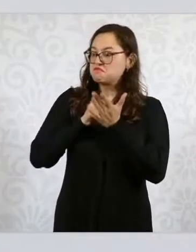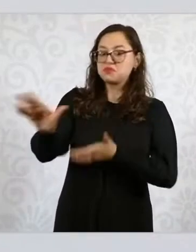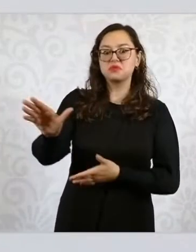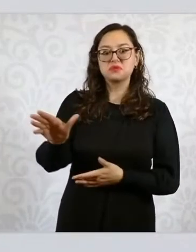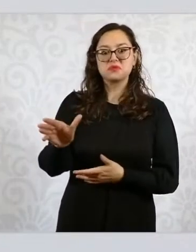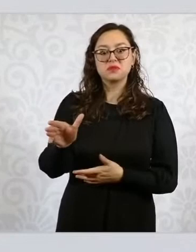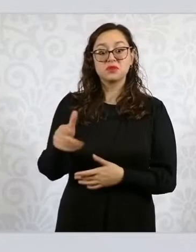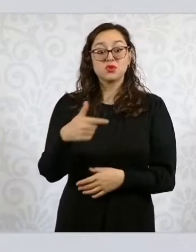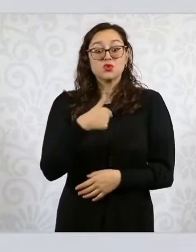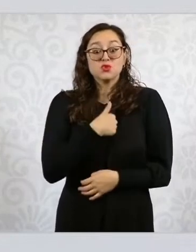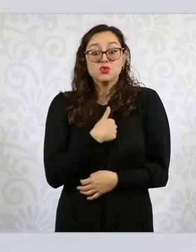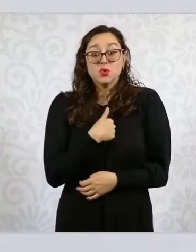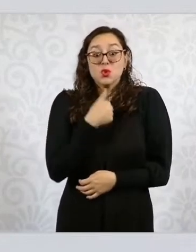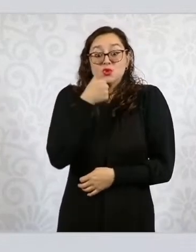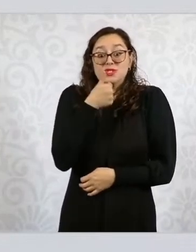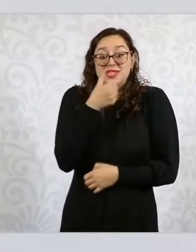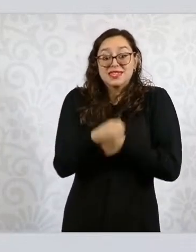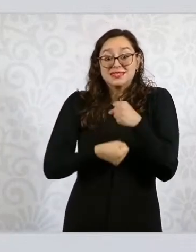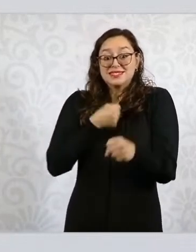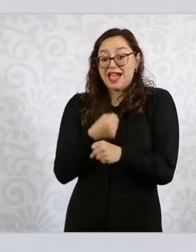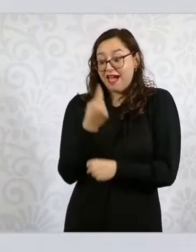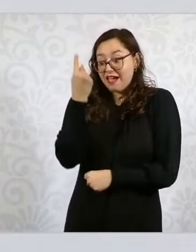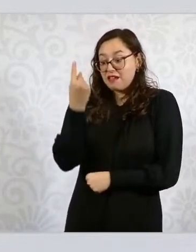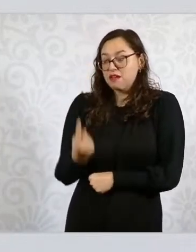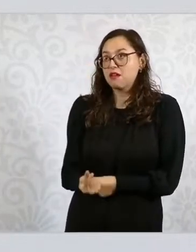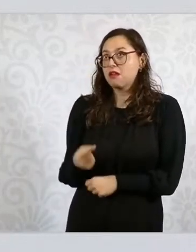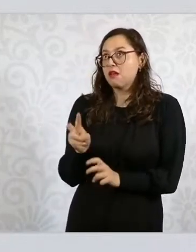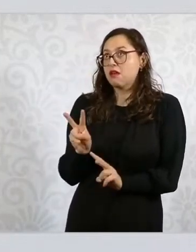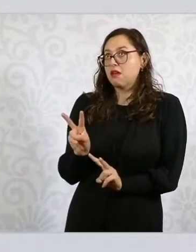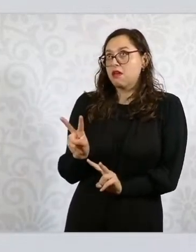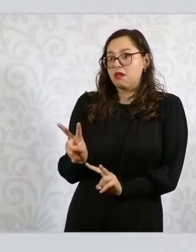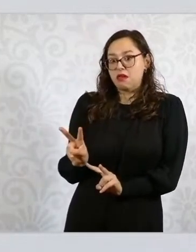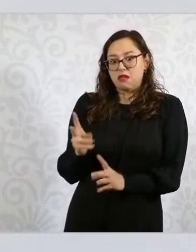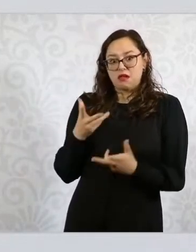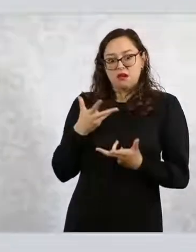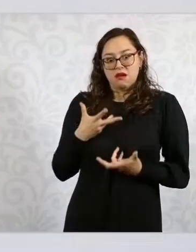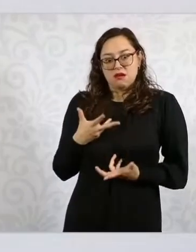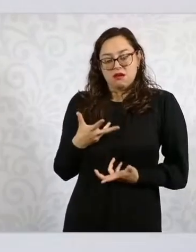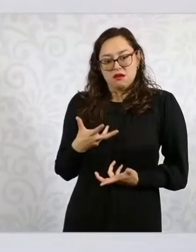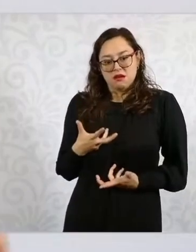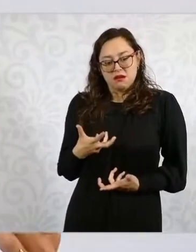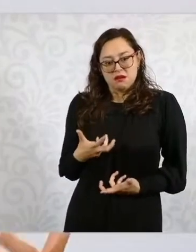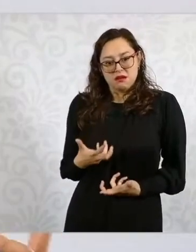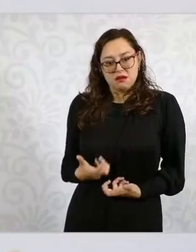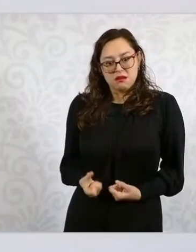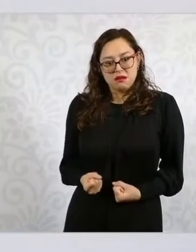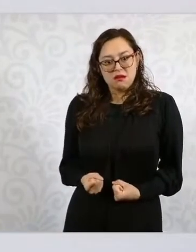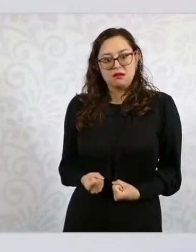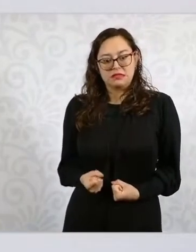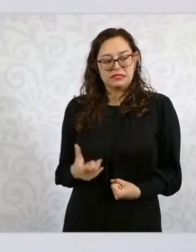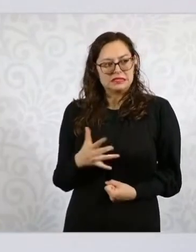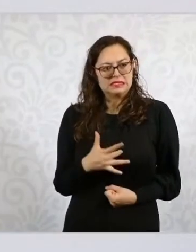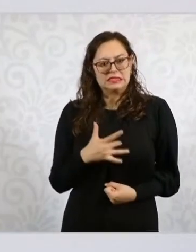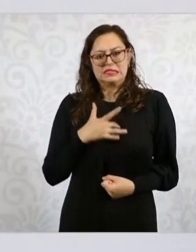pero para nosotros en la familia pues fue algo que vivimos personalmente.